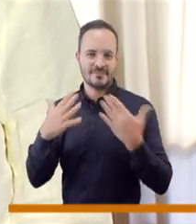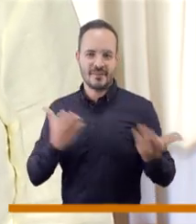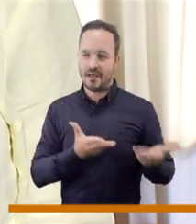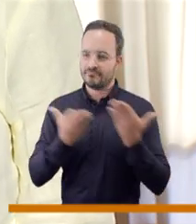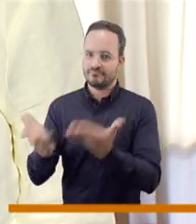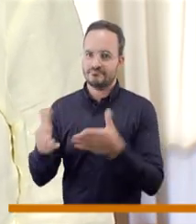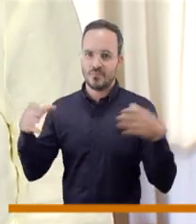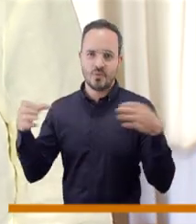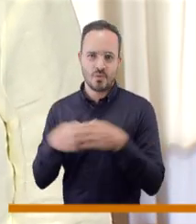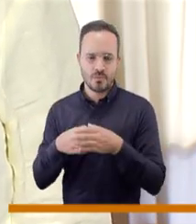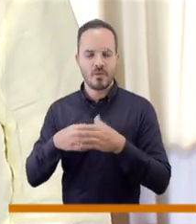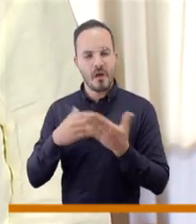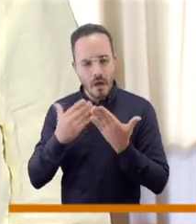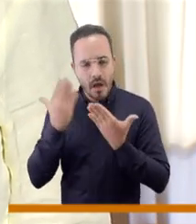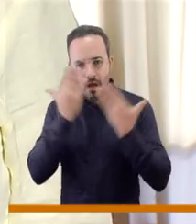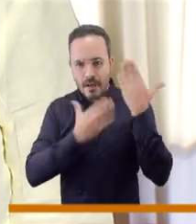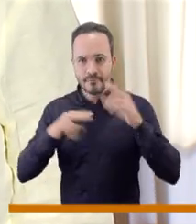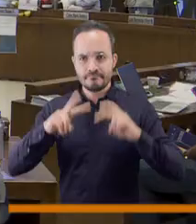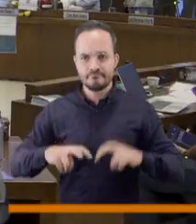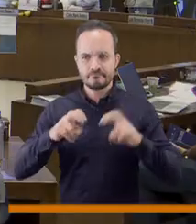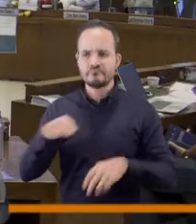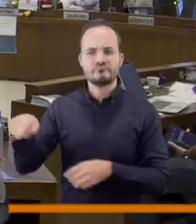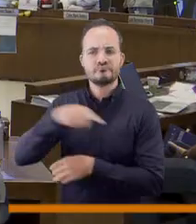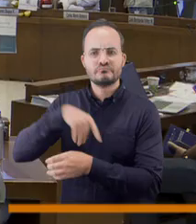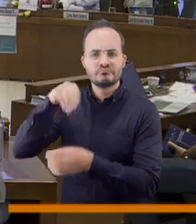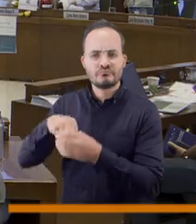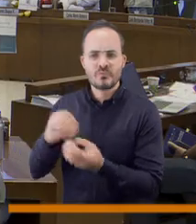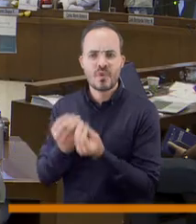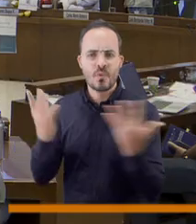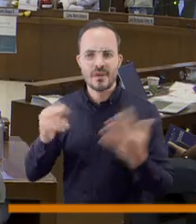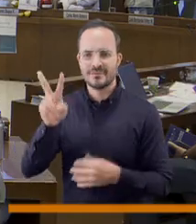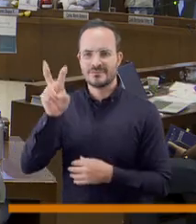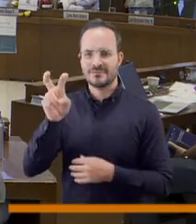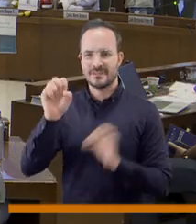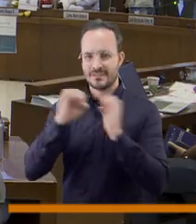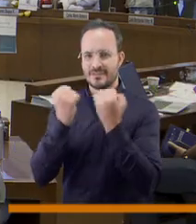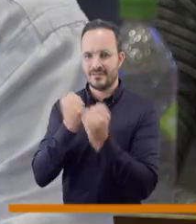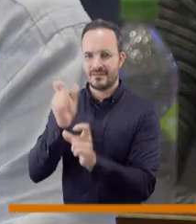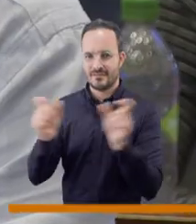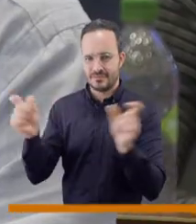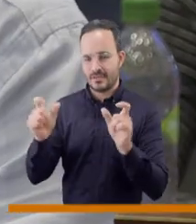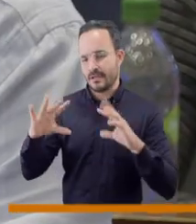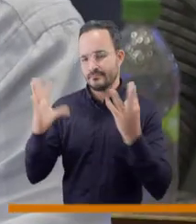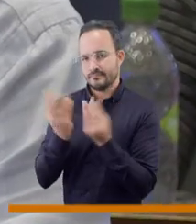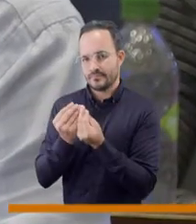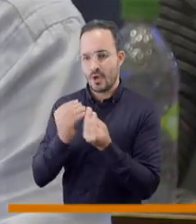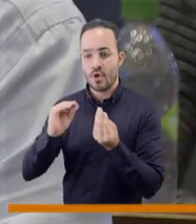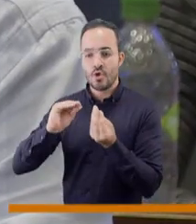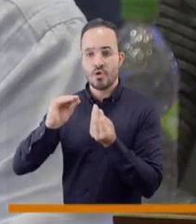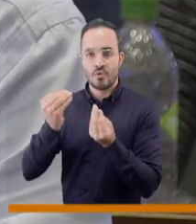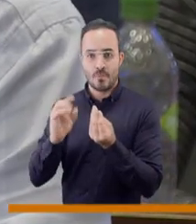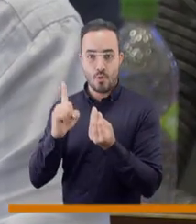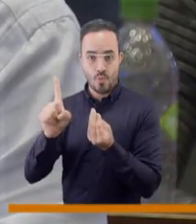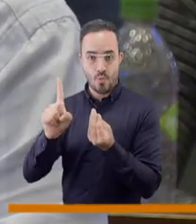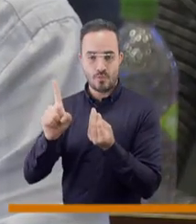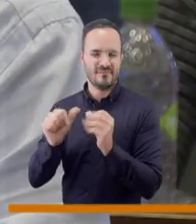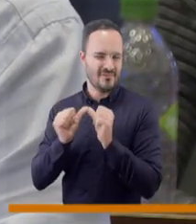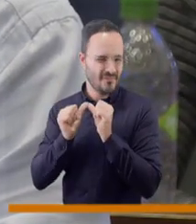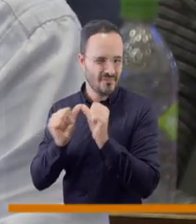decisión se hace a instancias de siete concejales que componen la Comisión Primera Permanente